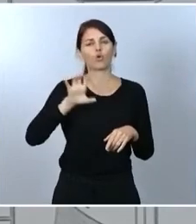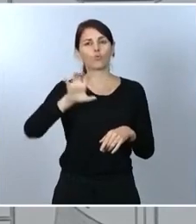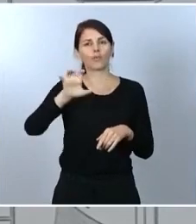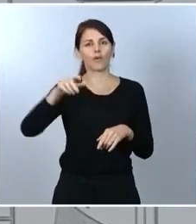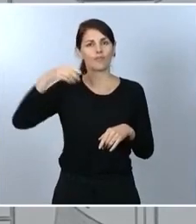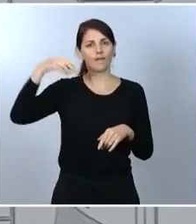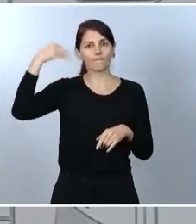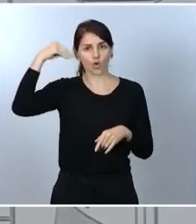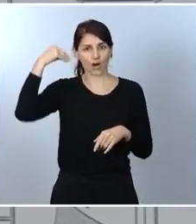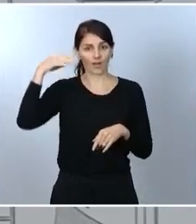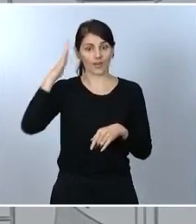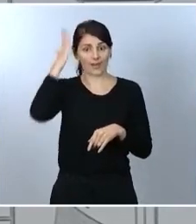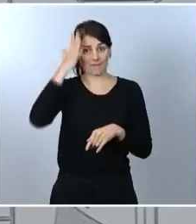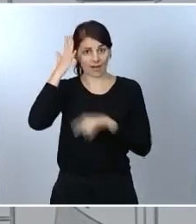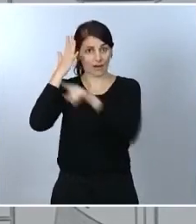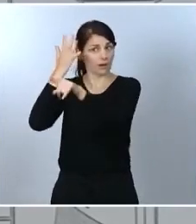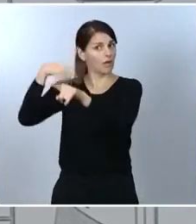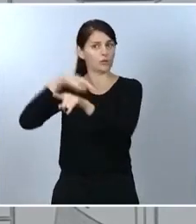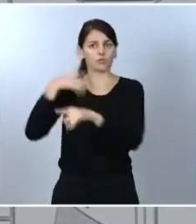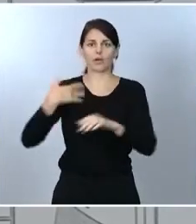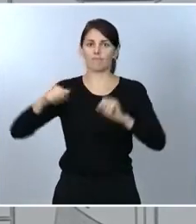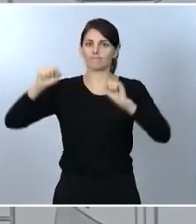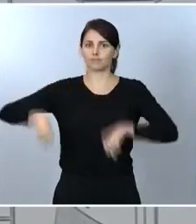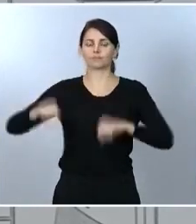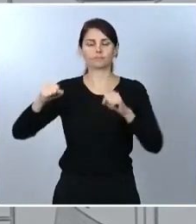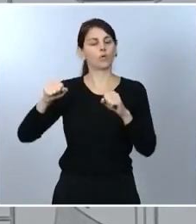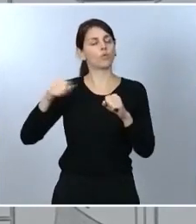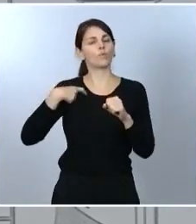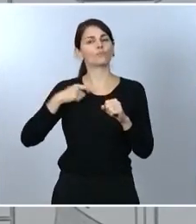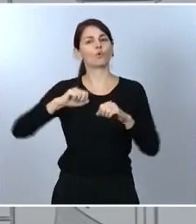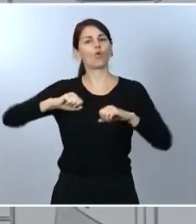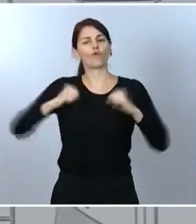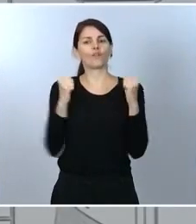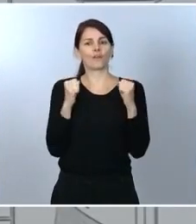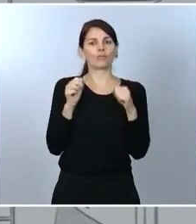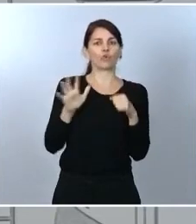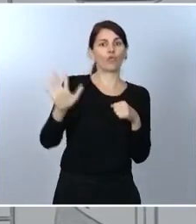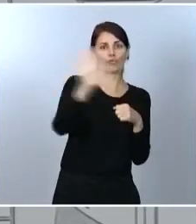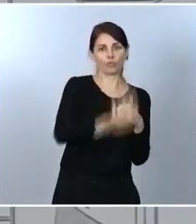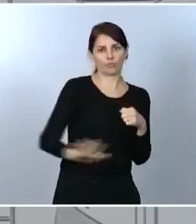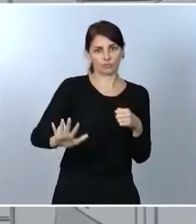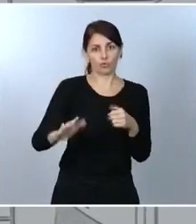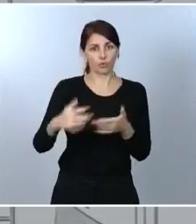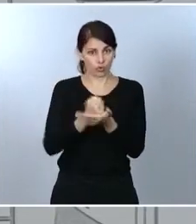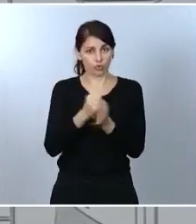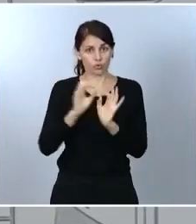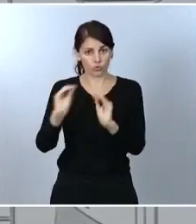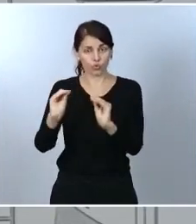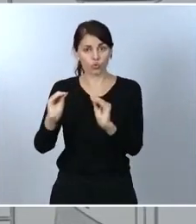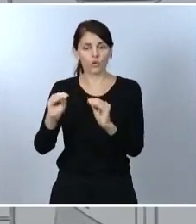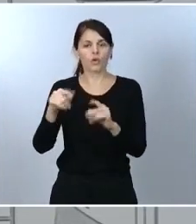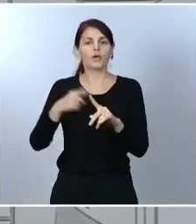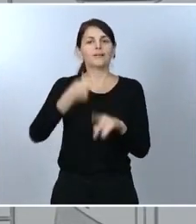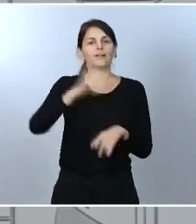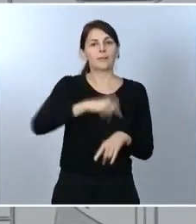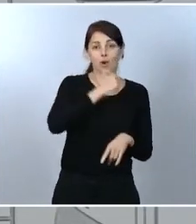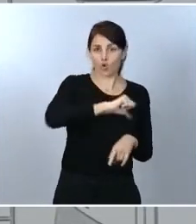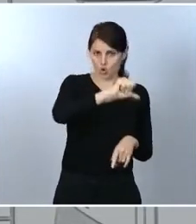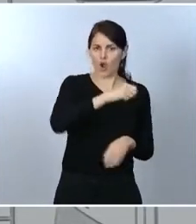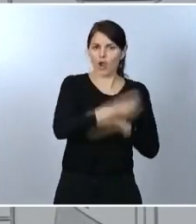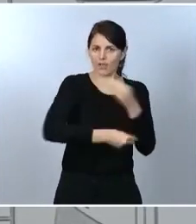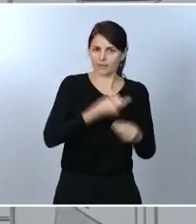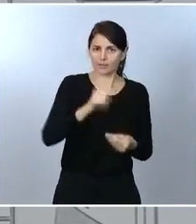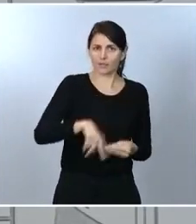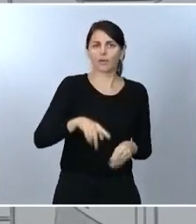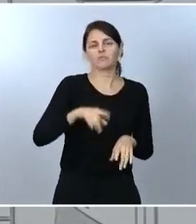aprobado un confinamiento perimetral de todo el territorio, como lo ha hecho también, por ejemplo, La Rioja, y ha habido comunidades autónomas,